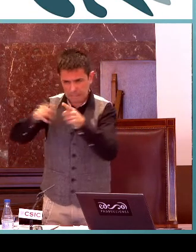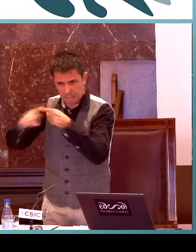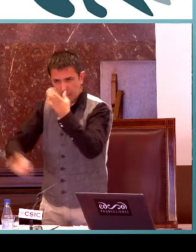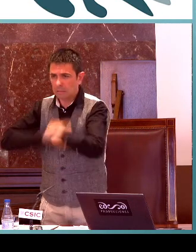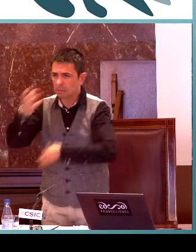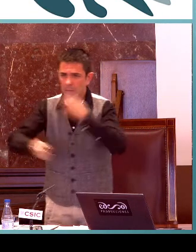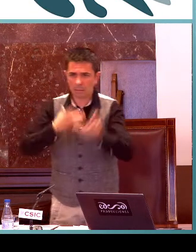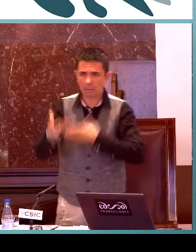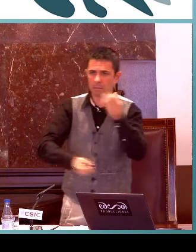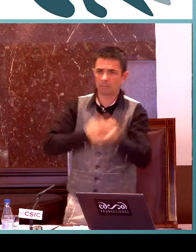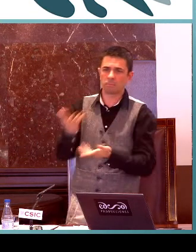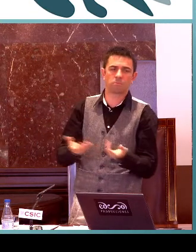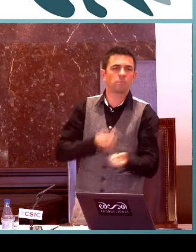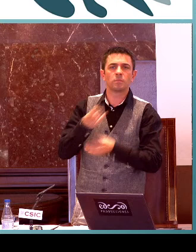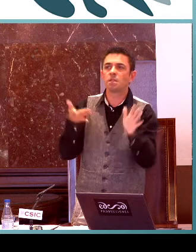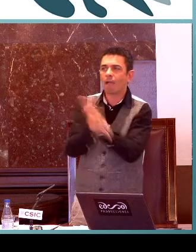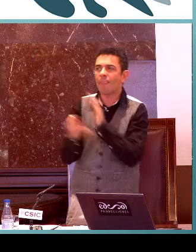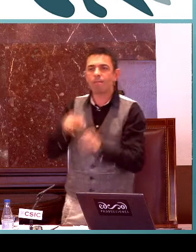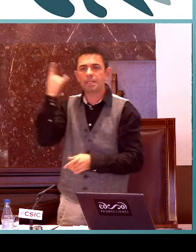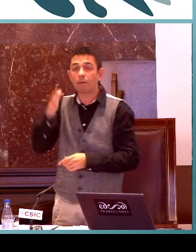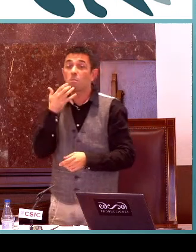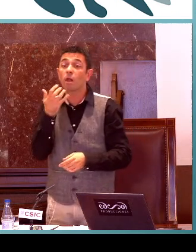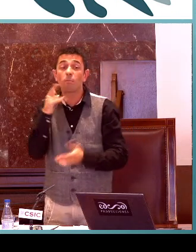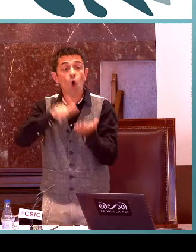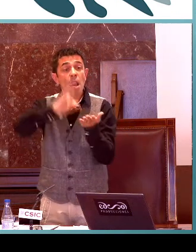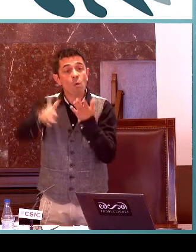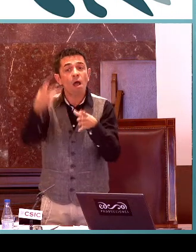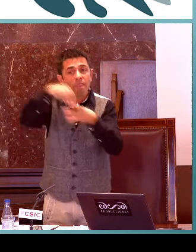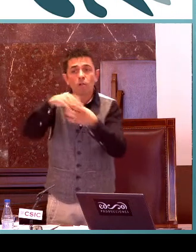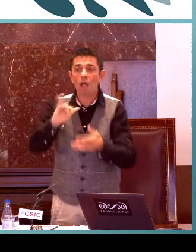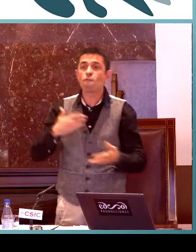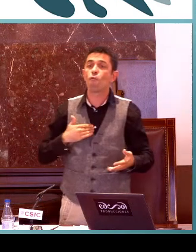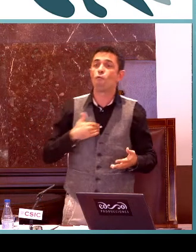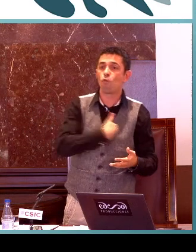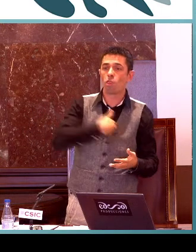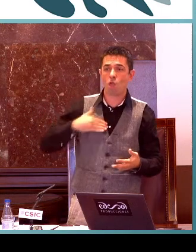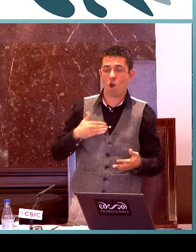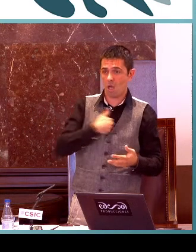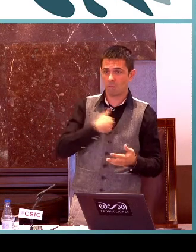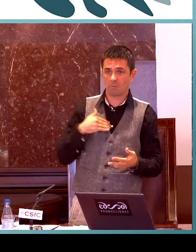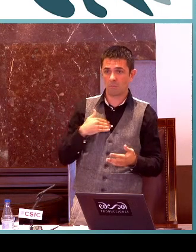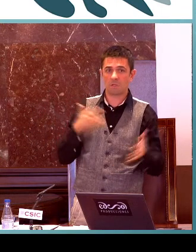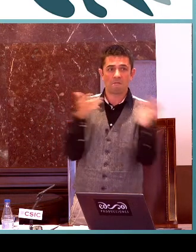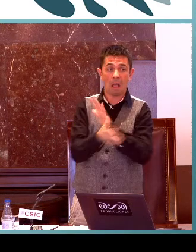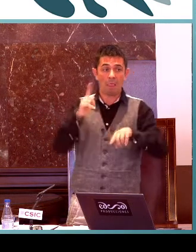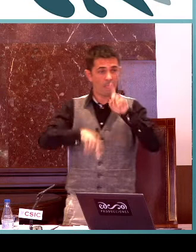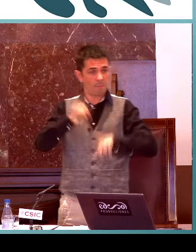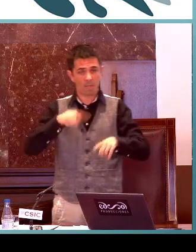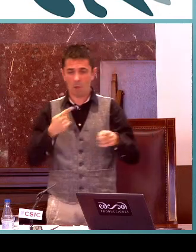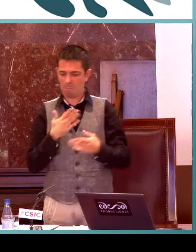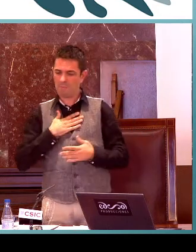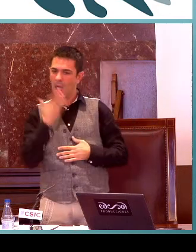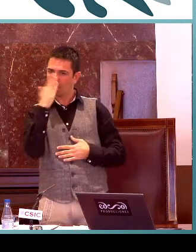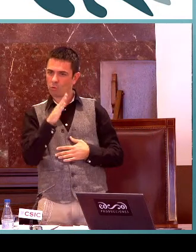expresarse en distintos contextos y pueda producir textos signados y lo que es las